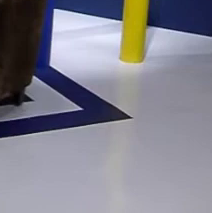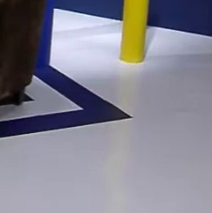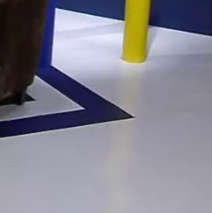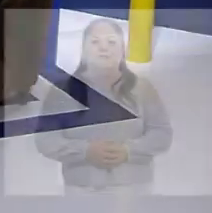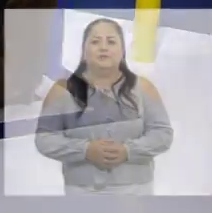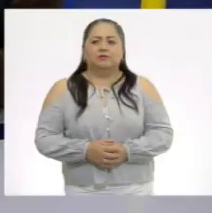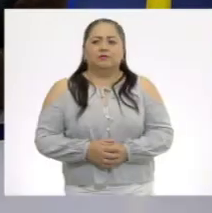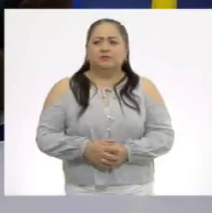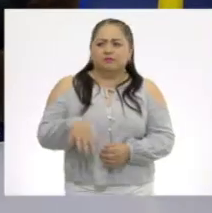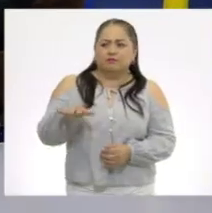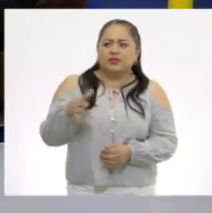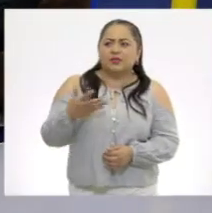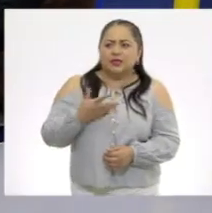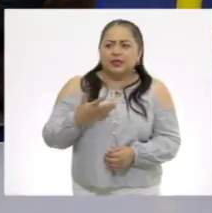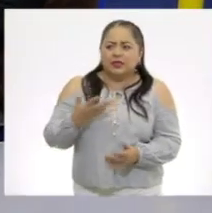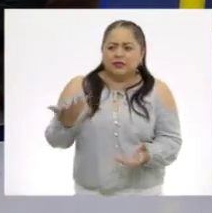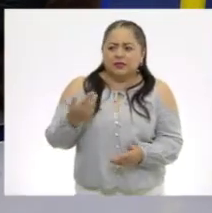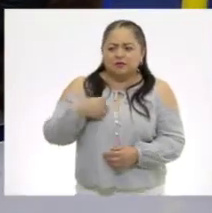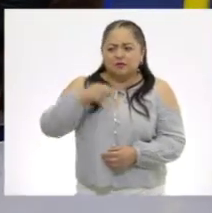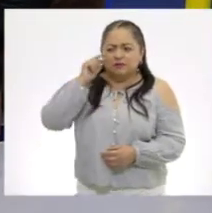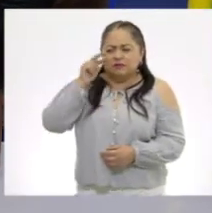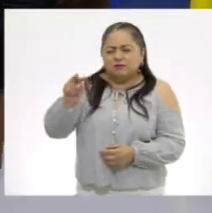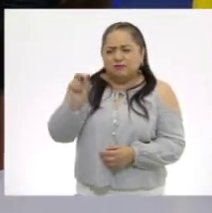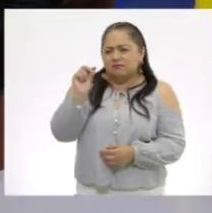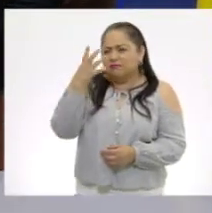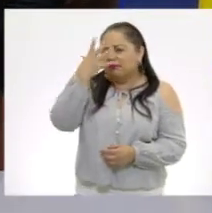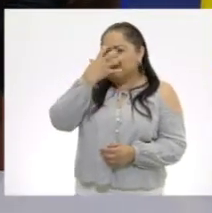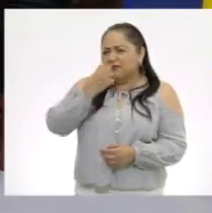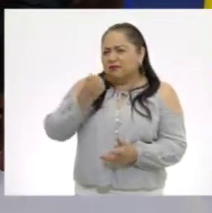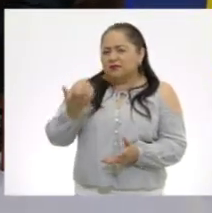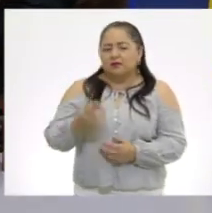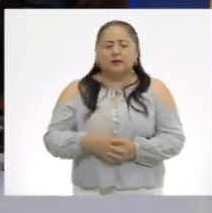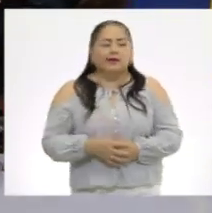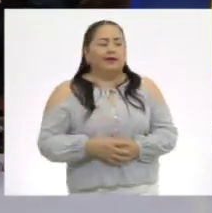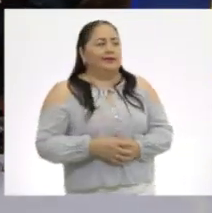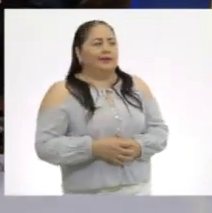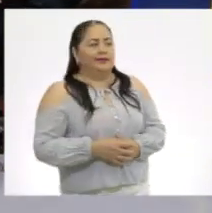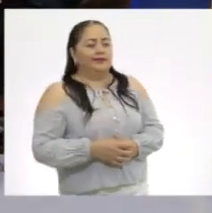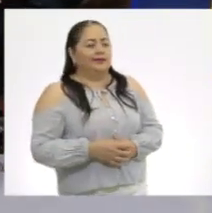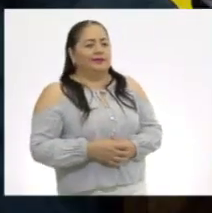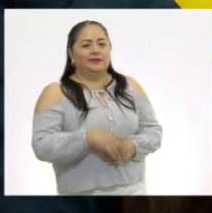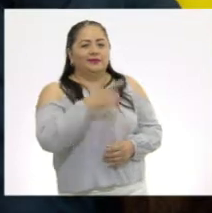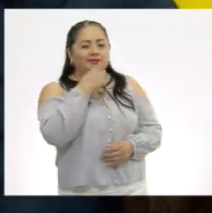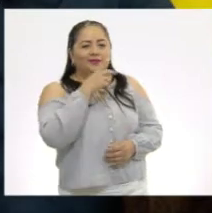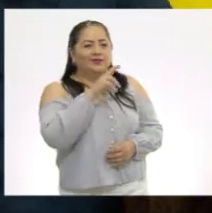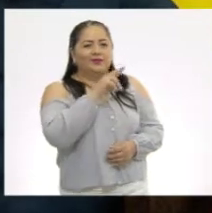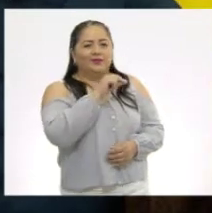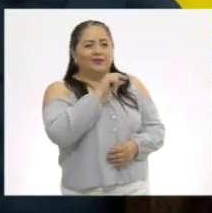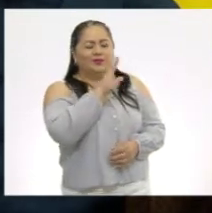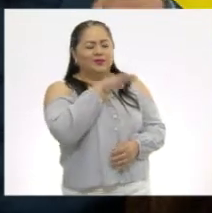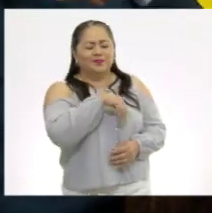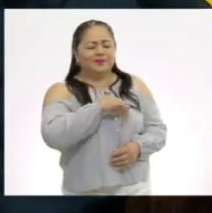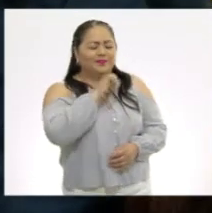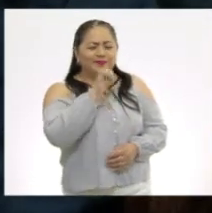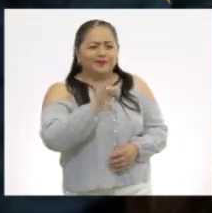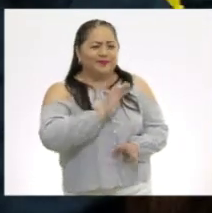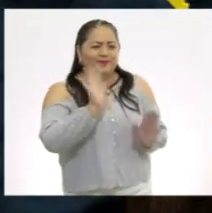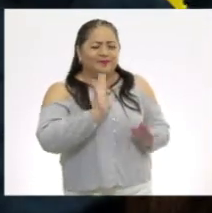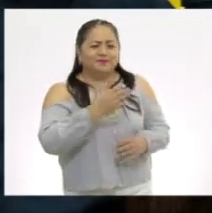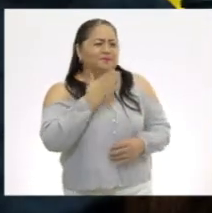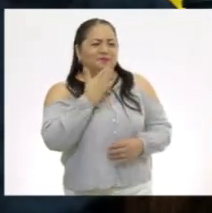¿Qué tienes, Aníbal? Te noto un poco triste. Ah, no, no, nada, todo bien.